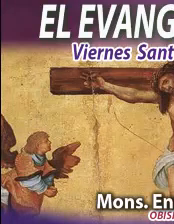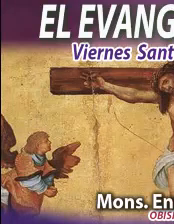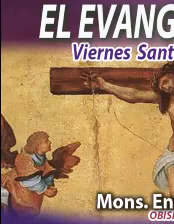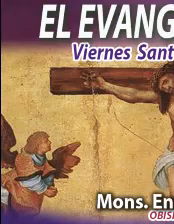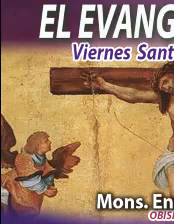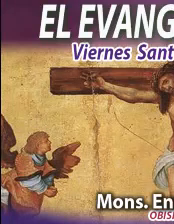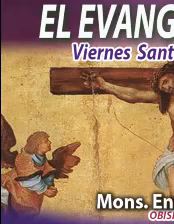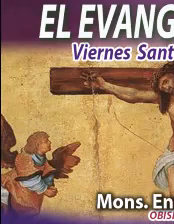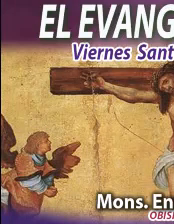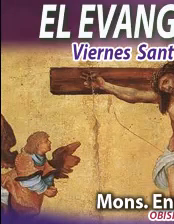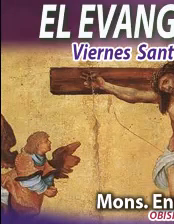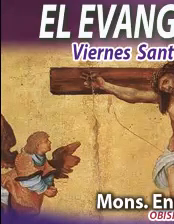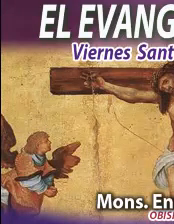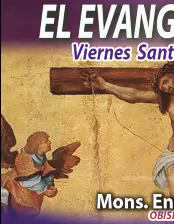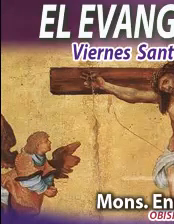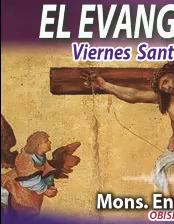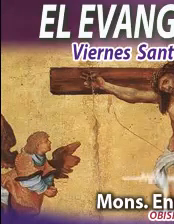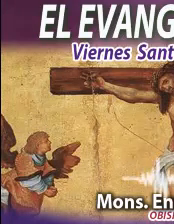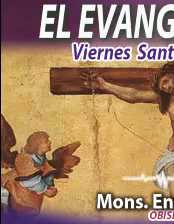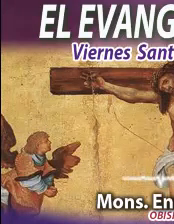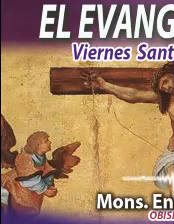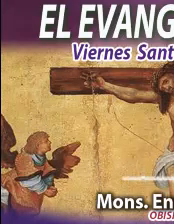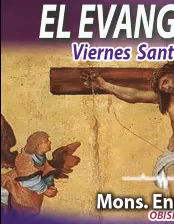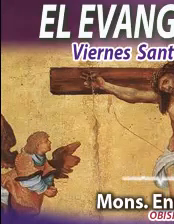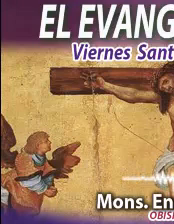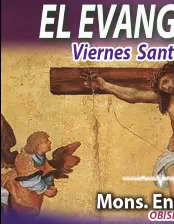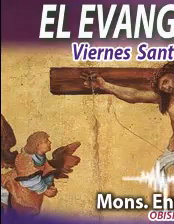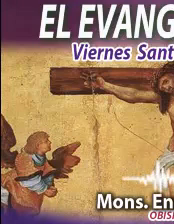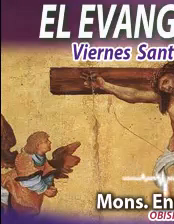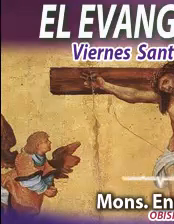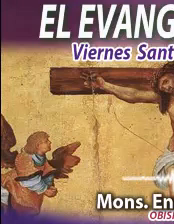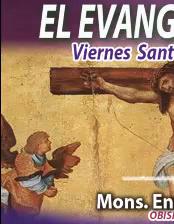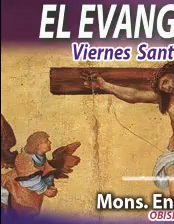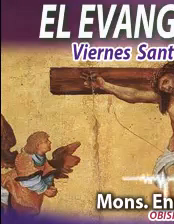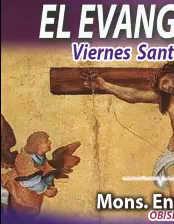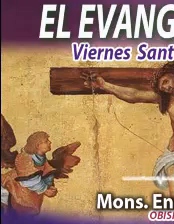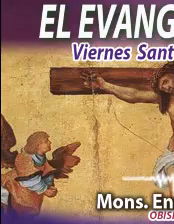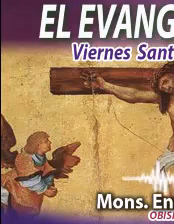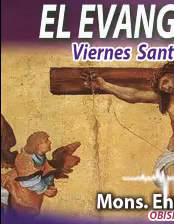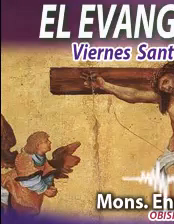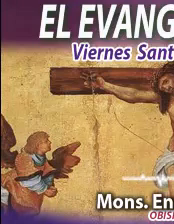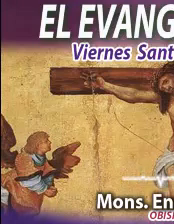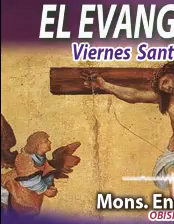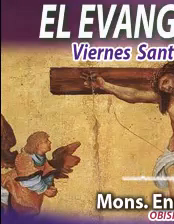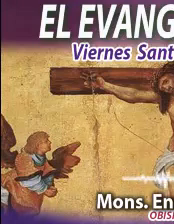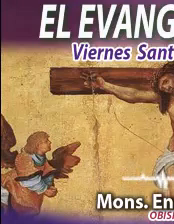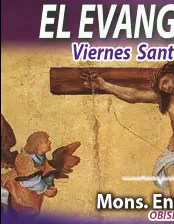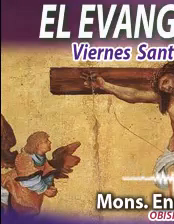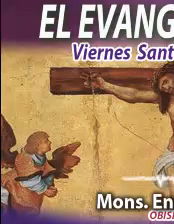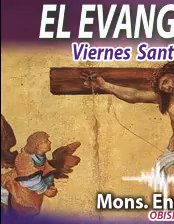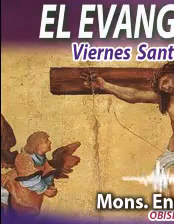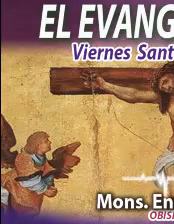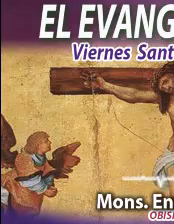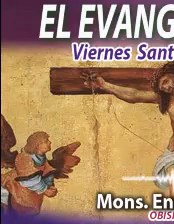La vida está llena de alegrías, de momentos felices y de dicha, momentos tristes y a veces nos sentimos solos.